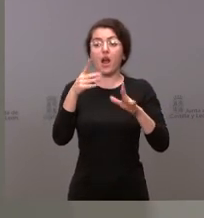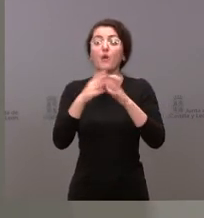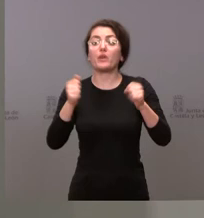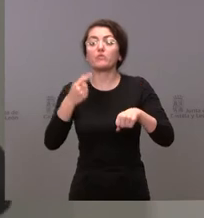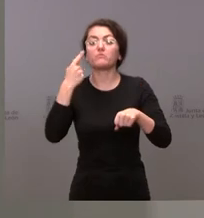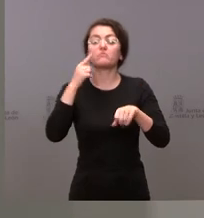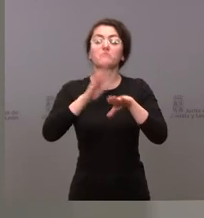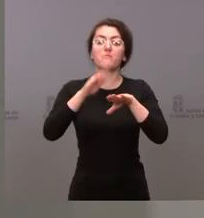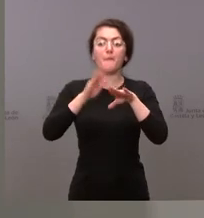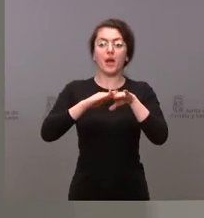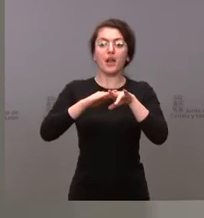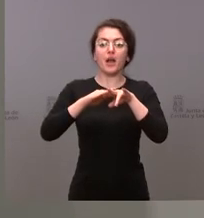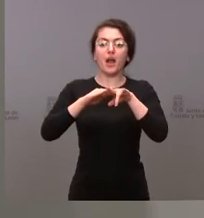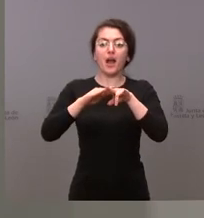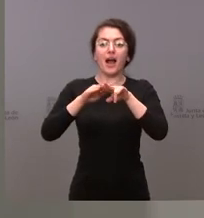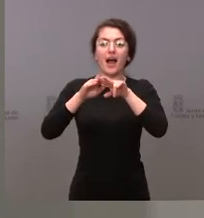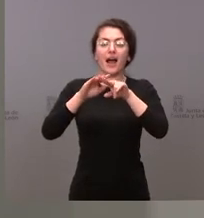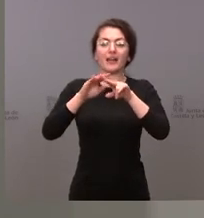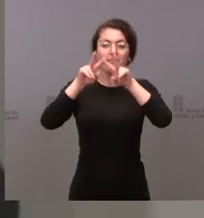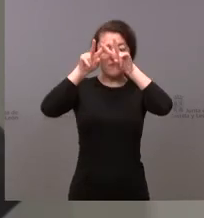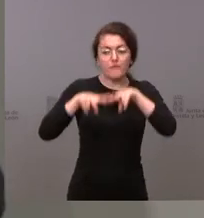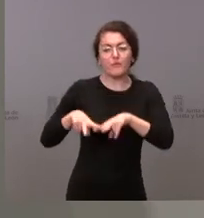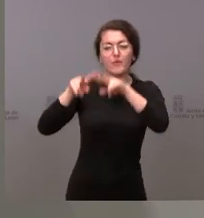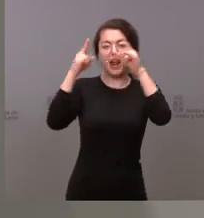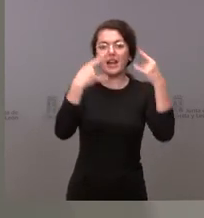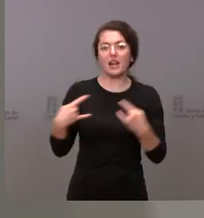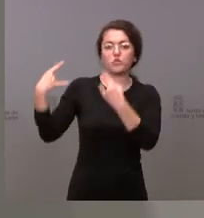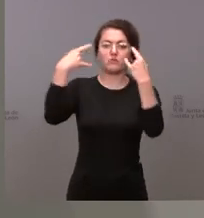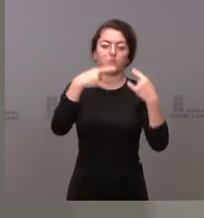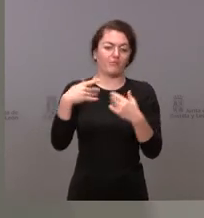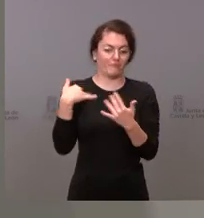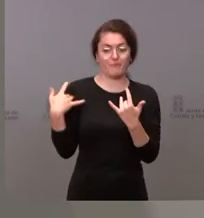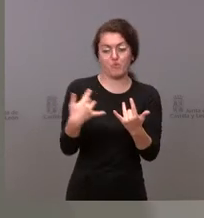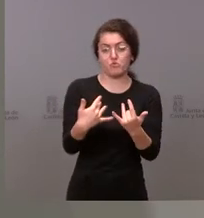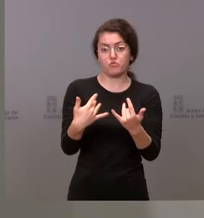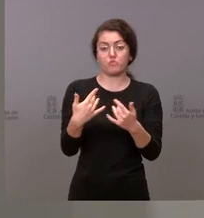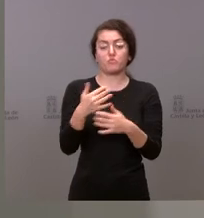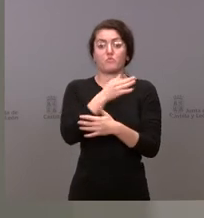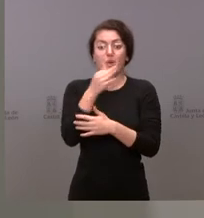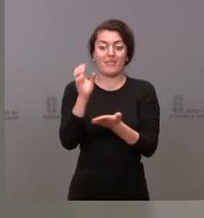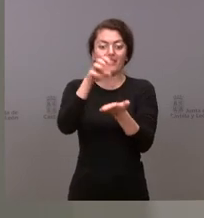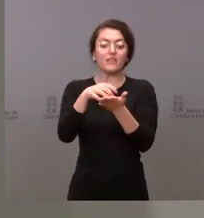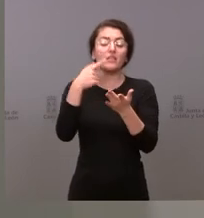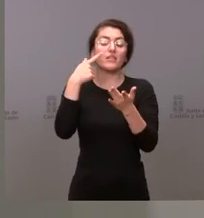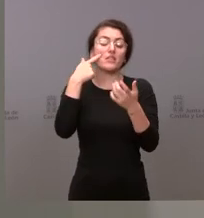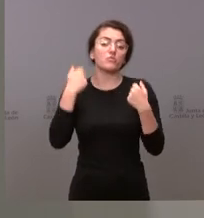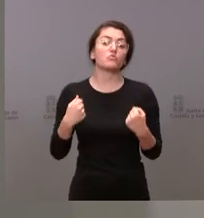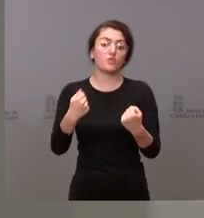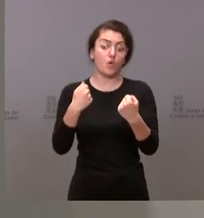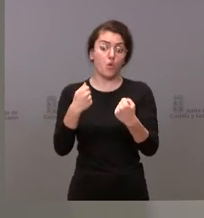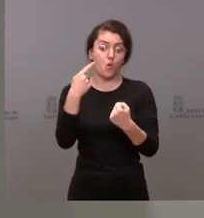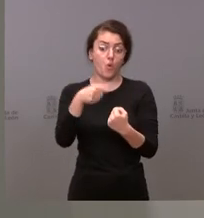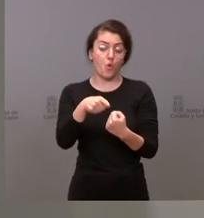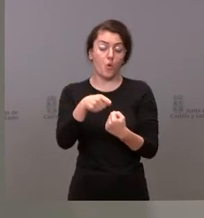radioterapia en menos tiempo que otras provincias respecto a lo sanitario hay centros de salud que se